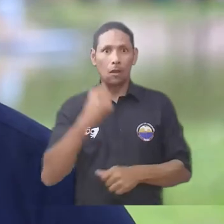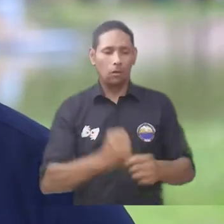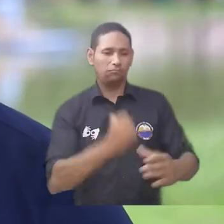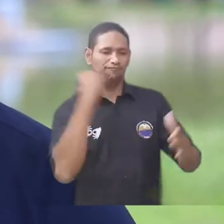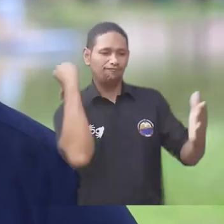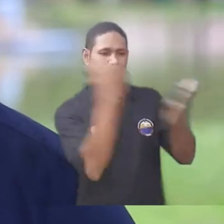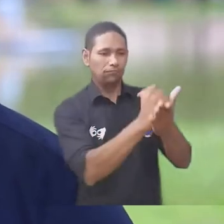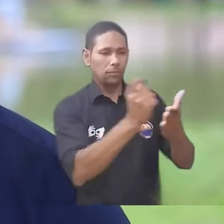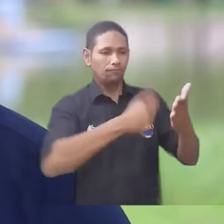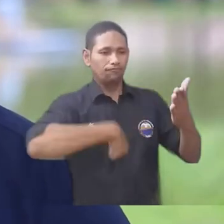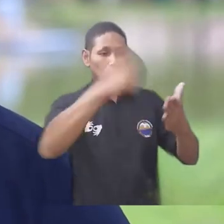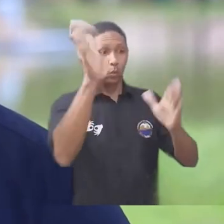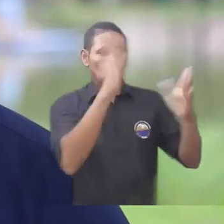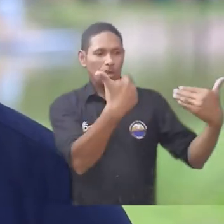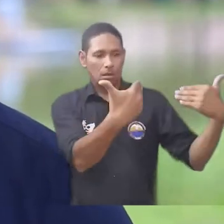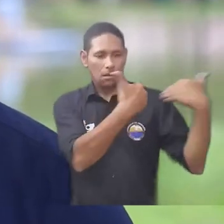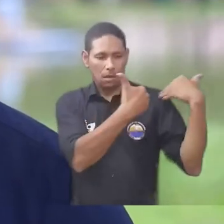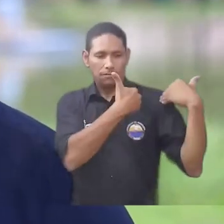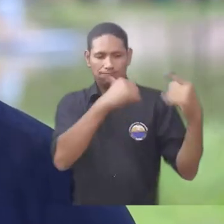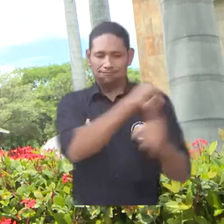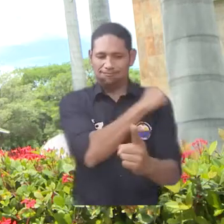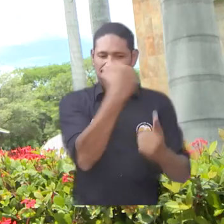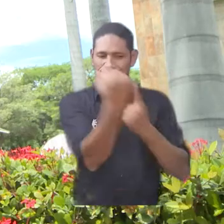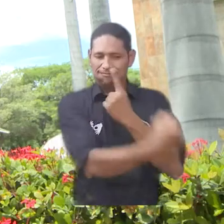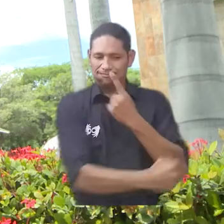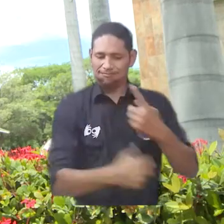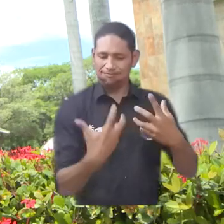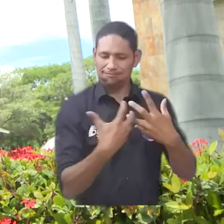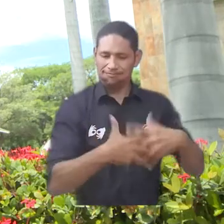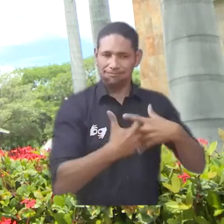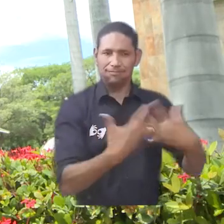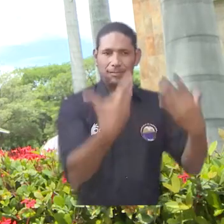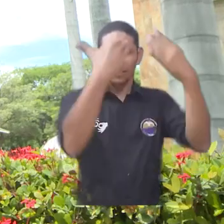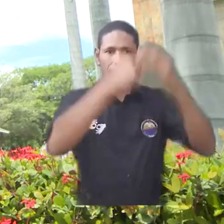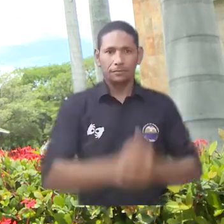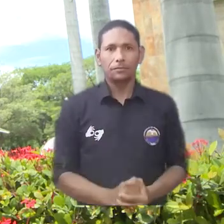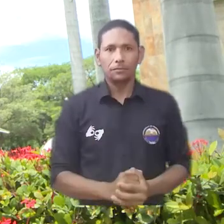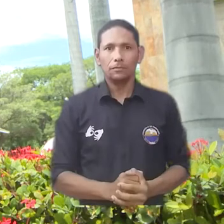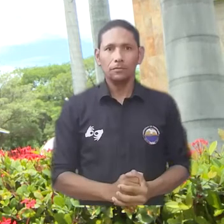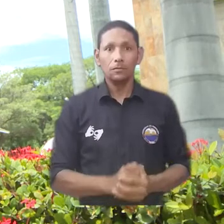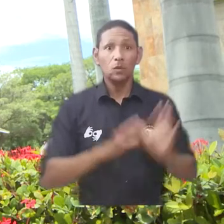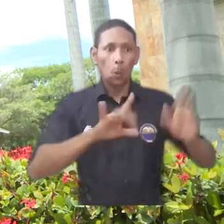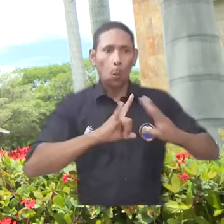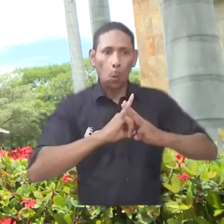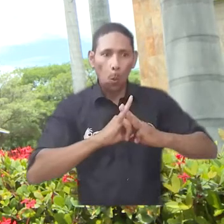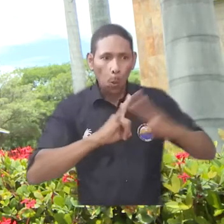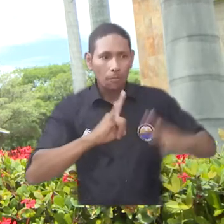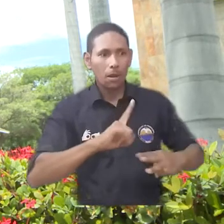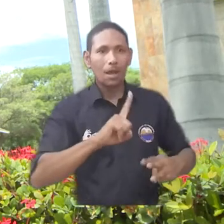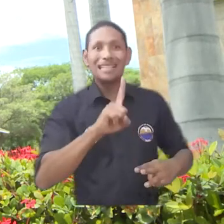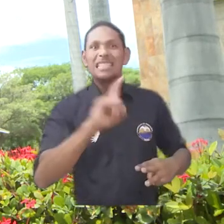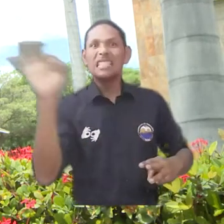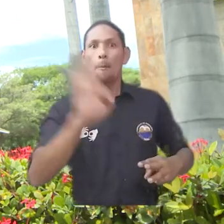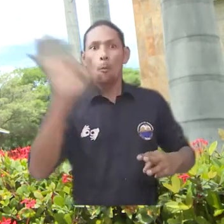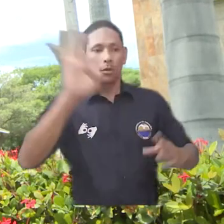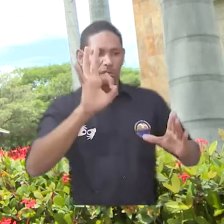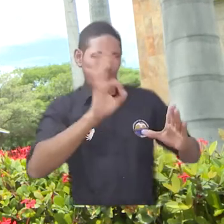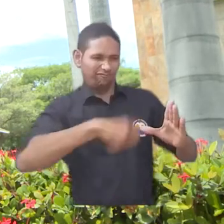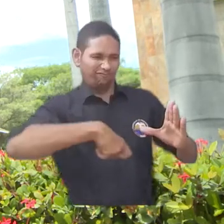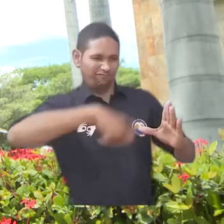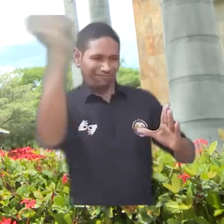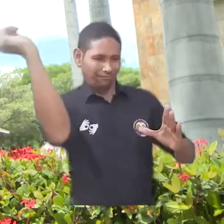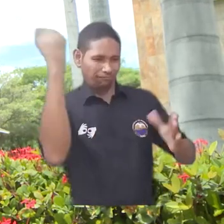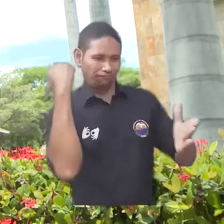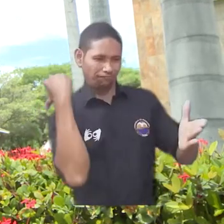Certificado de Responsabilidad Social Empresarial. En esta ocasión, la Alma Mater sobresalió con el 100% en el diagnóstico para